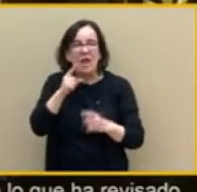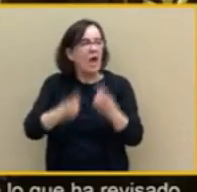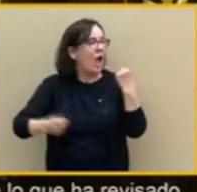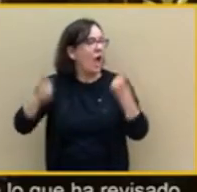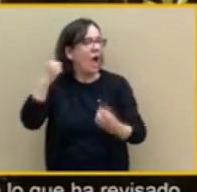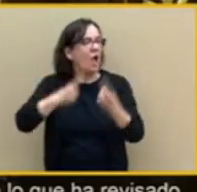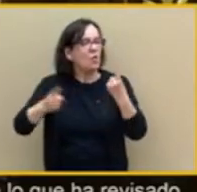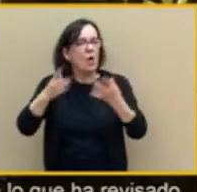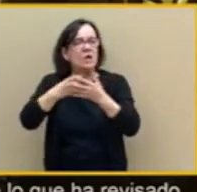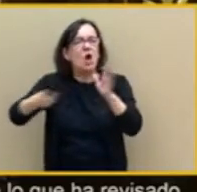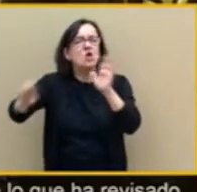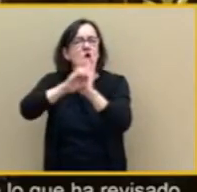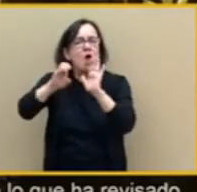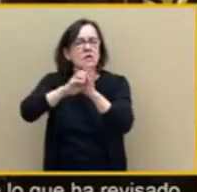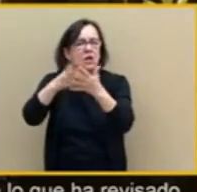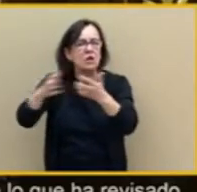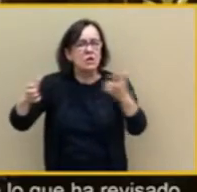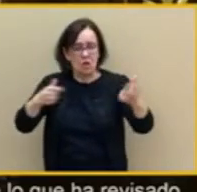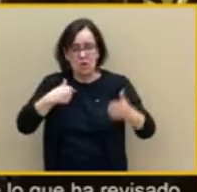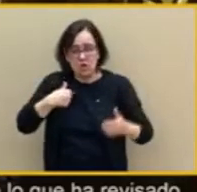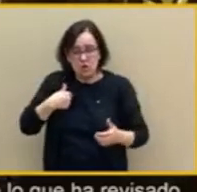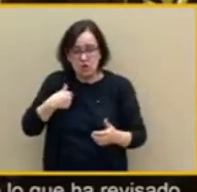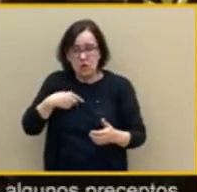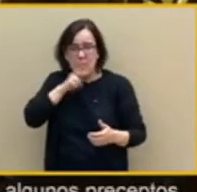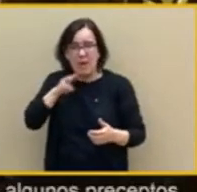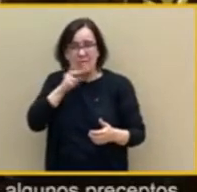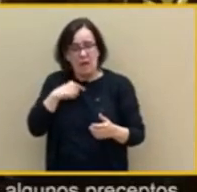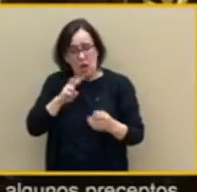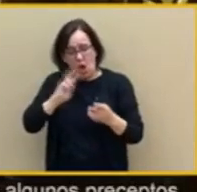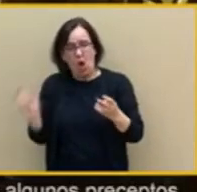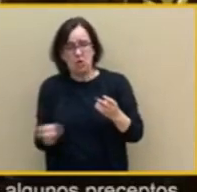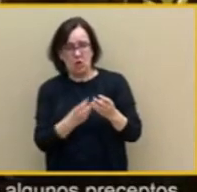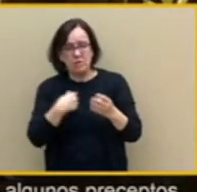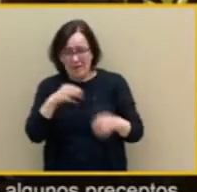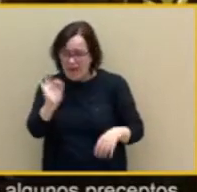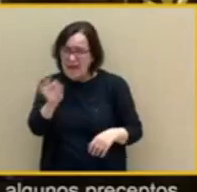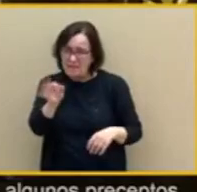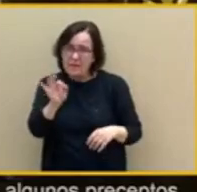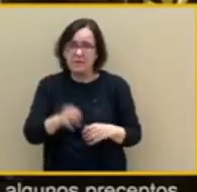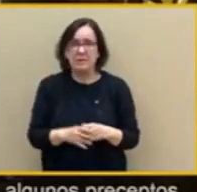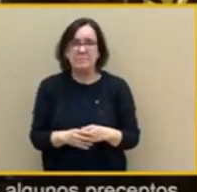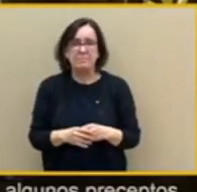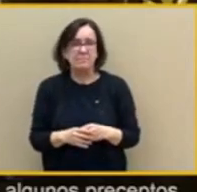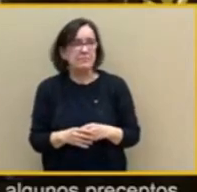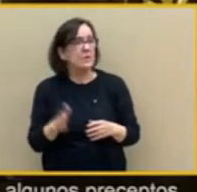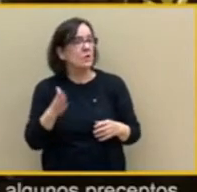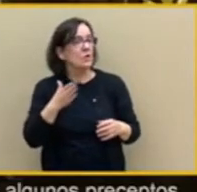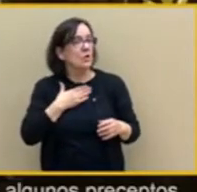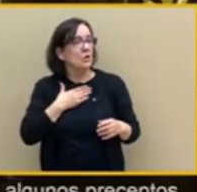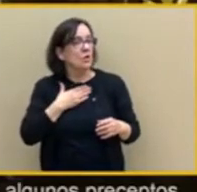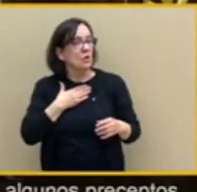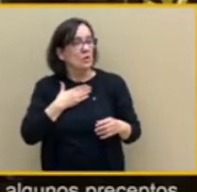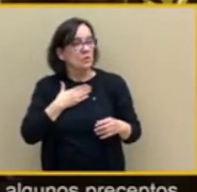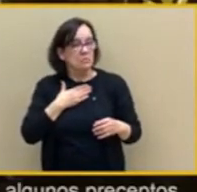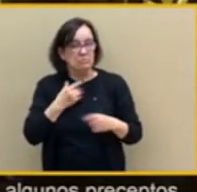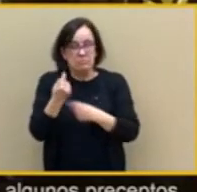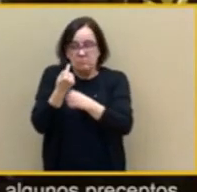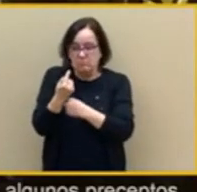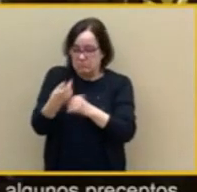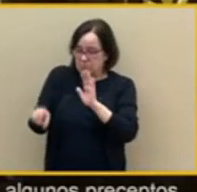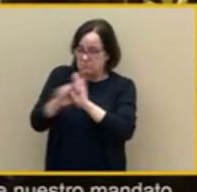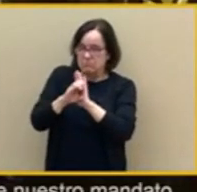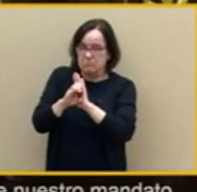Vox, aparte de todo esto que les hemos contado, son unos machistas y lo que quieren es hacernos retroceder a las mujeres. Decís por aquí,